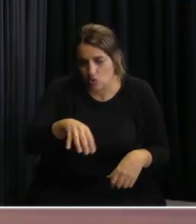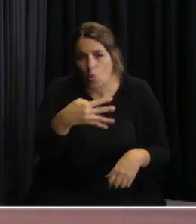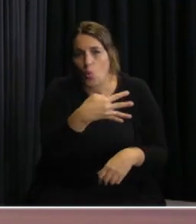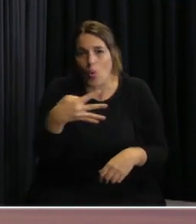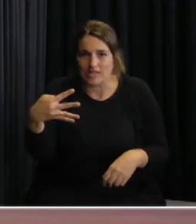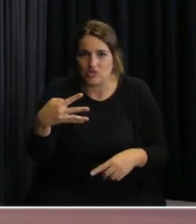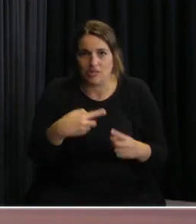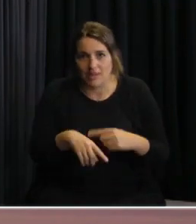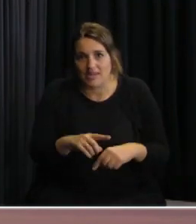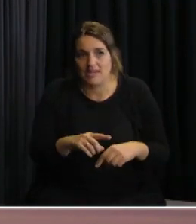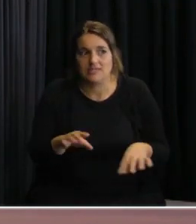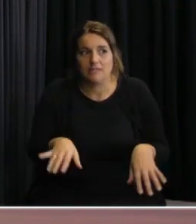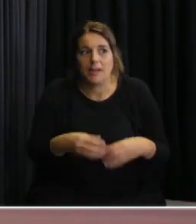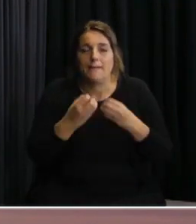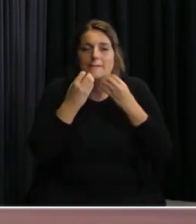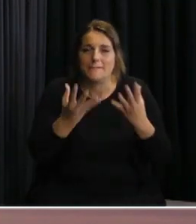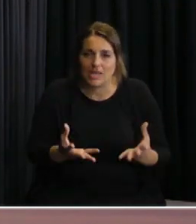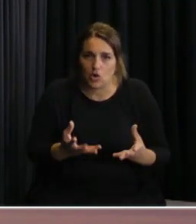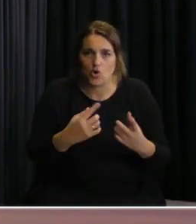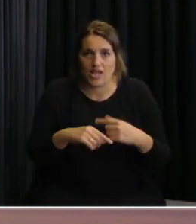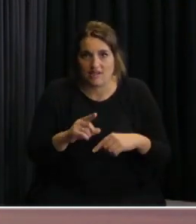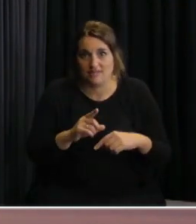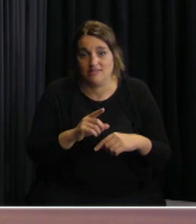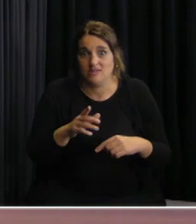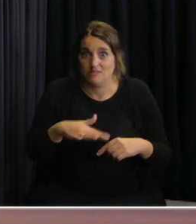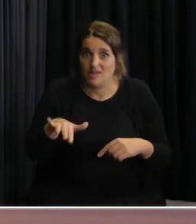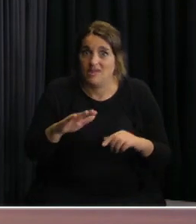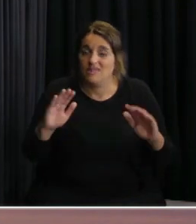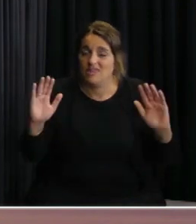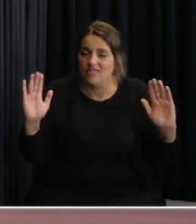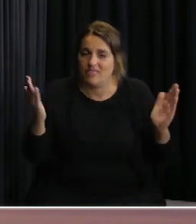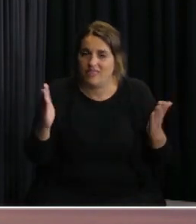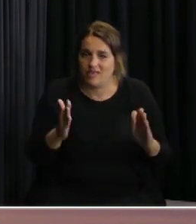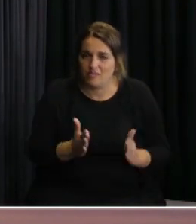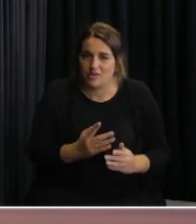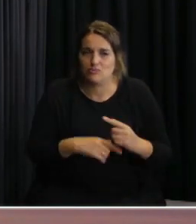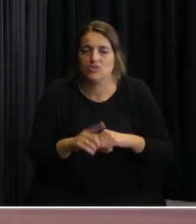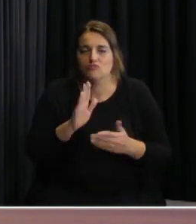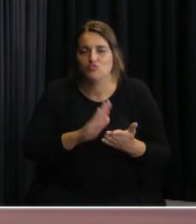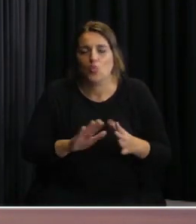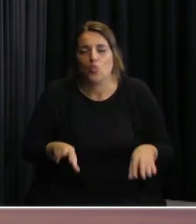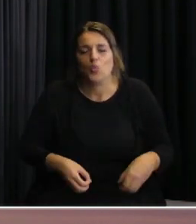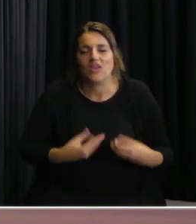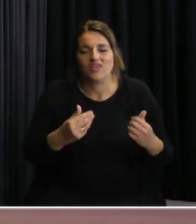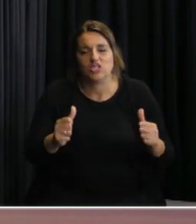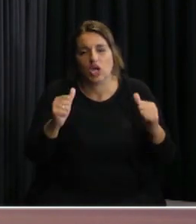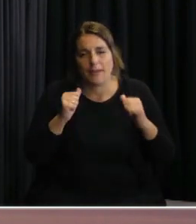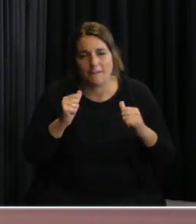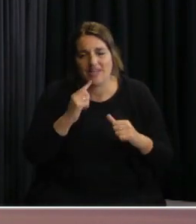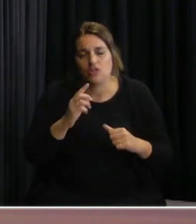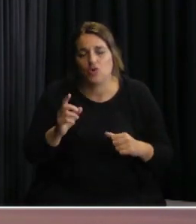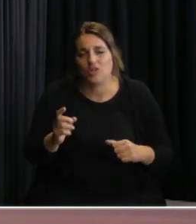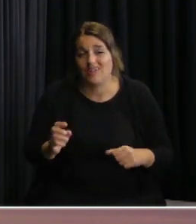facilitando la accesibilidad y por lo tanto disminuyendo la prevalencia de las infecciones respiratorias agudas graves